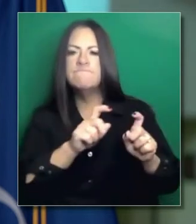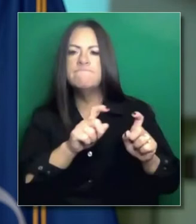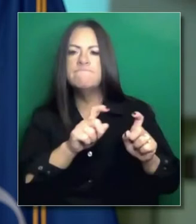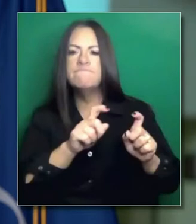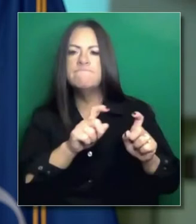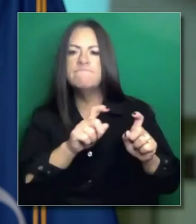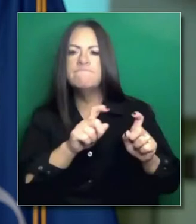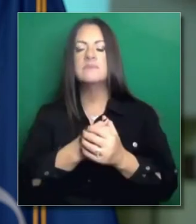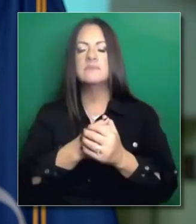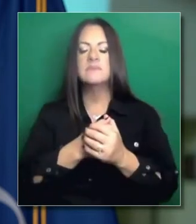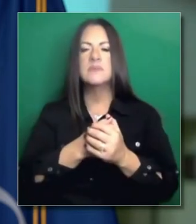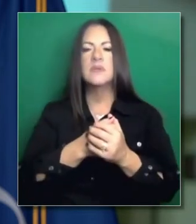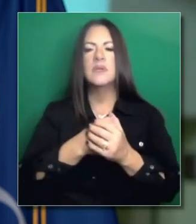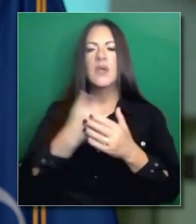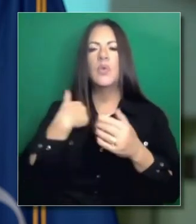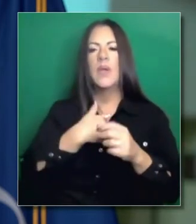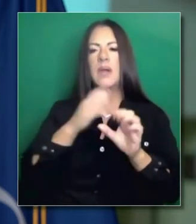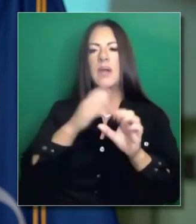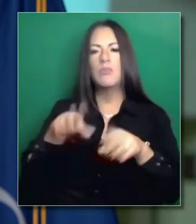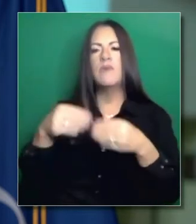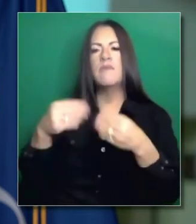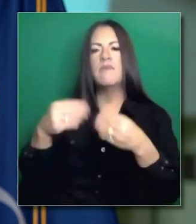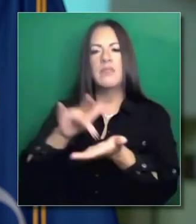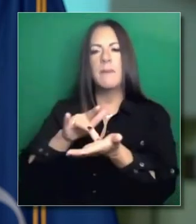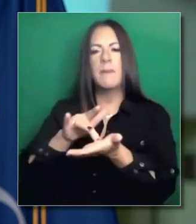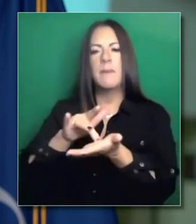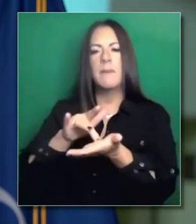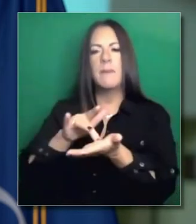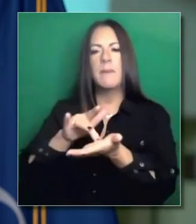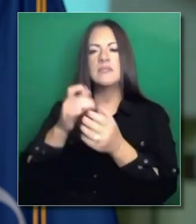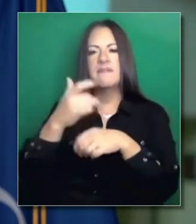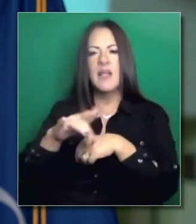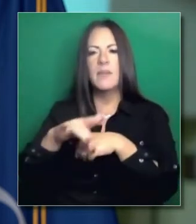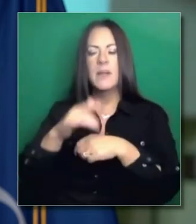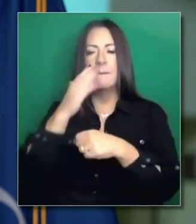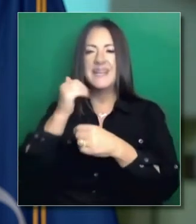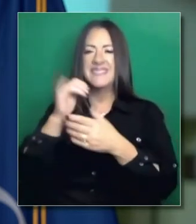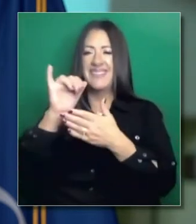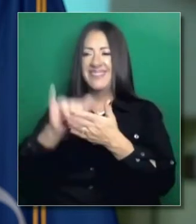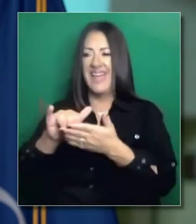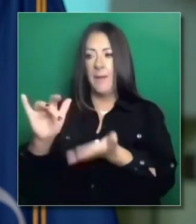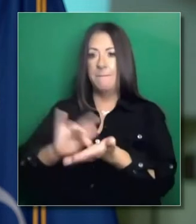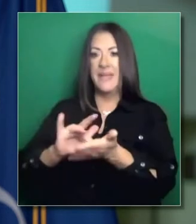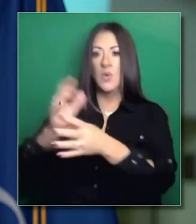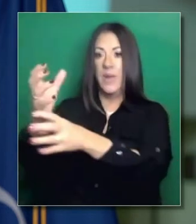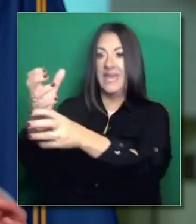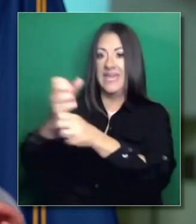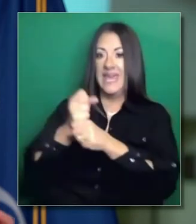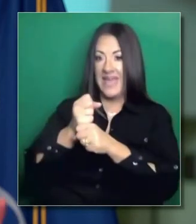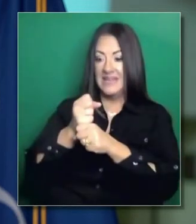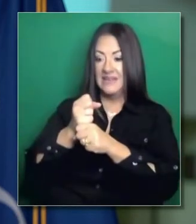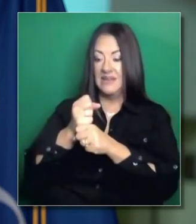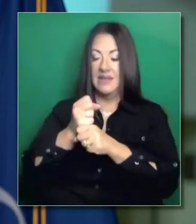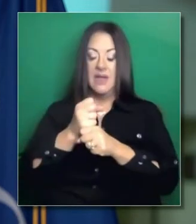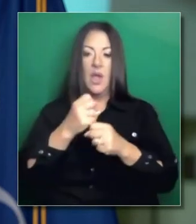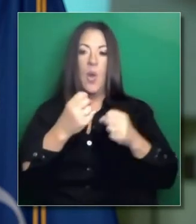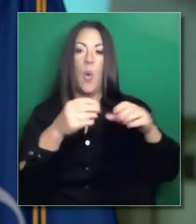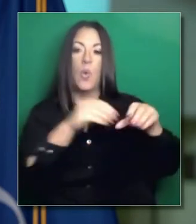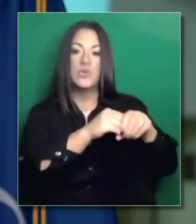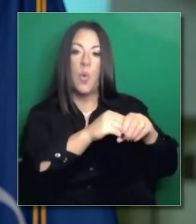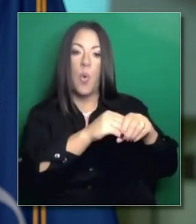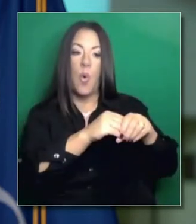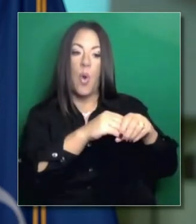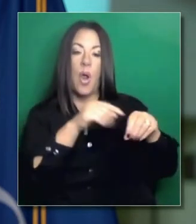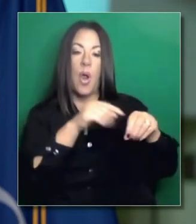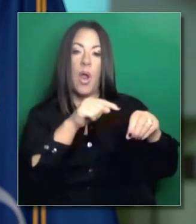preocupaciones. Después de que se abra la ámpula. Y que tenga la dosis. Algunas que se pueden vencer. Algunas pueden durar tiempo.